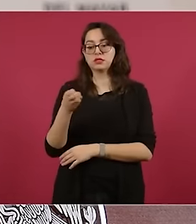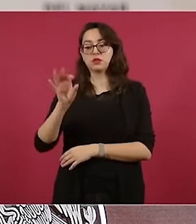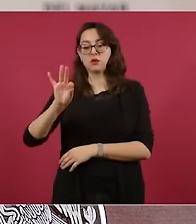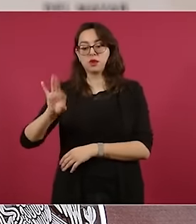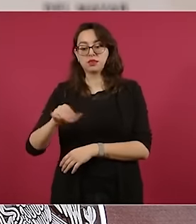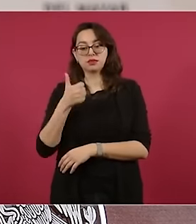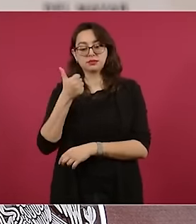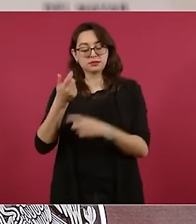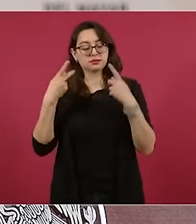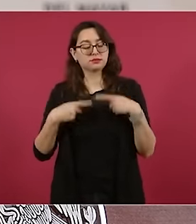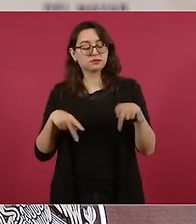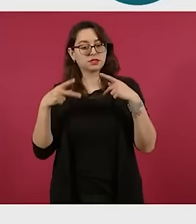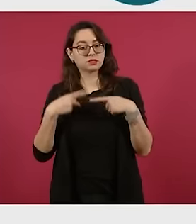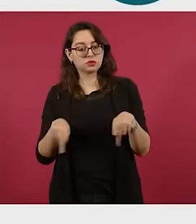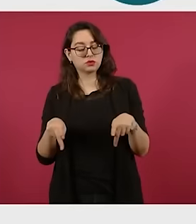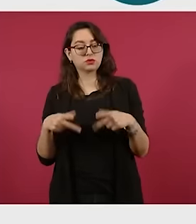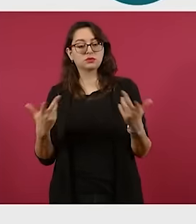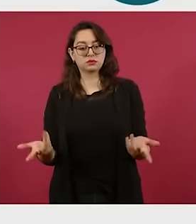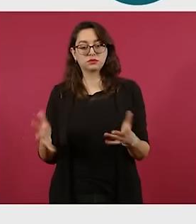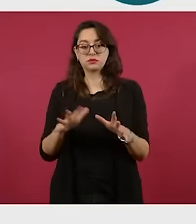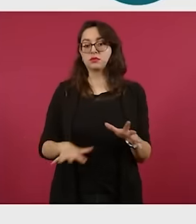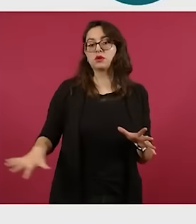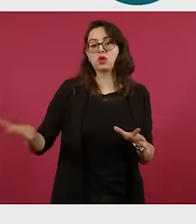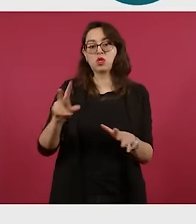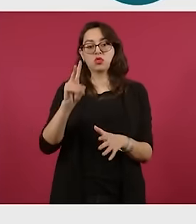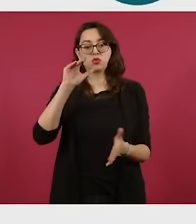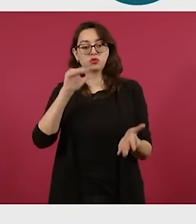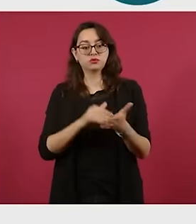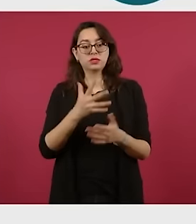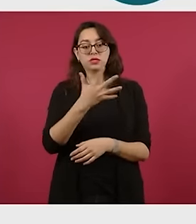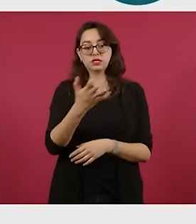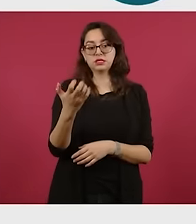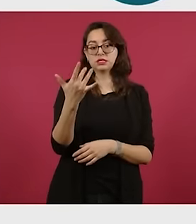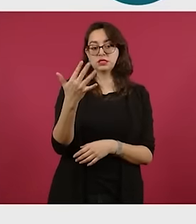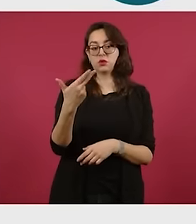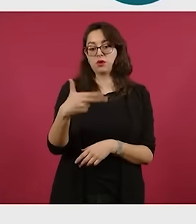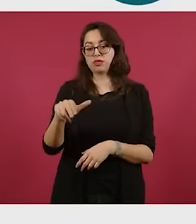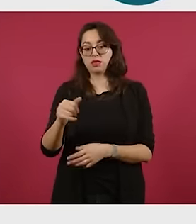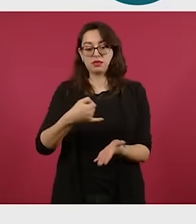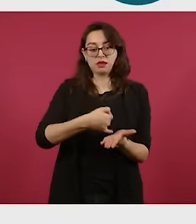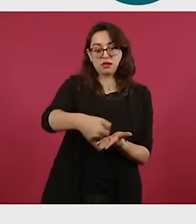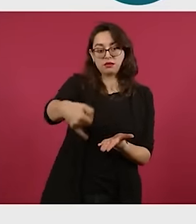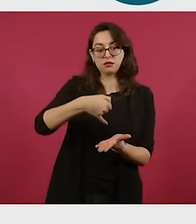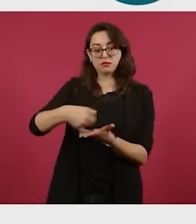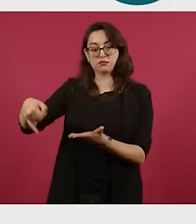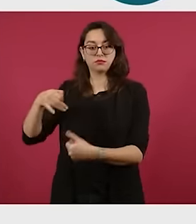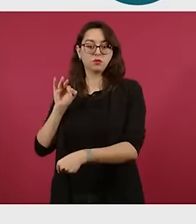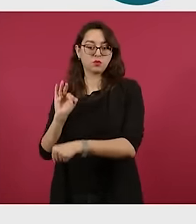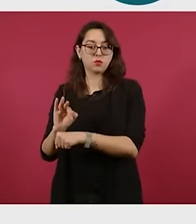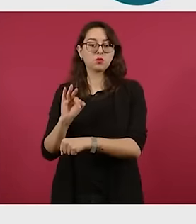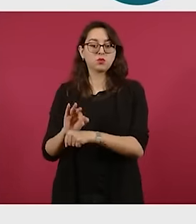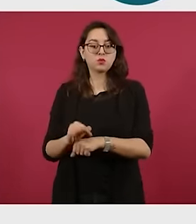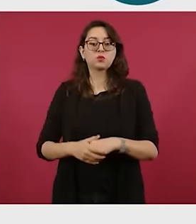habitantes y protegerán 2 mil 550 hectáreas de superficie agrícola. Las componentes del